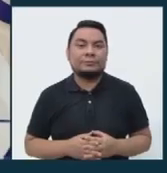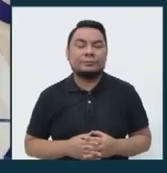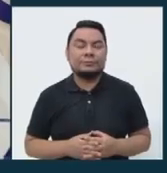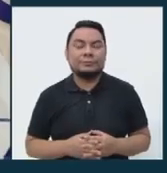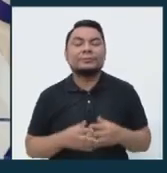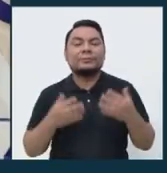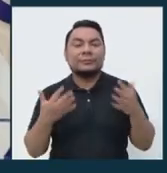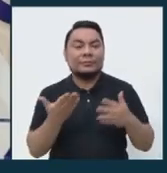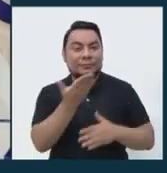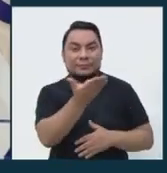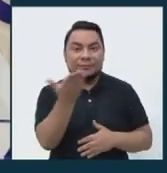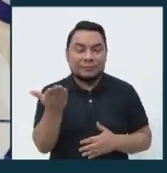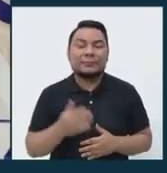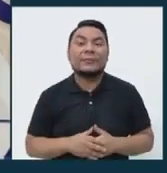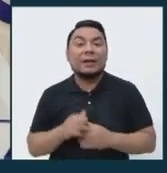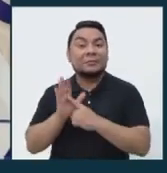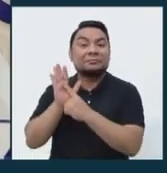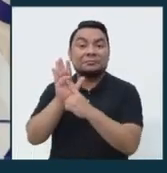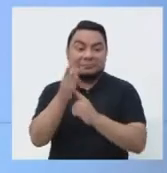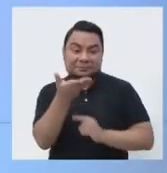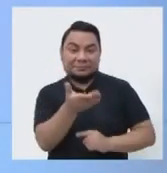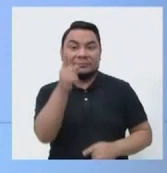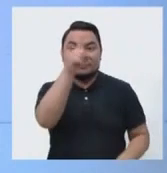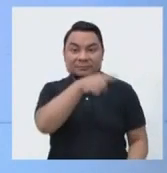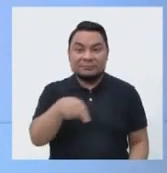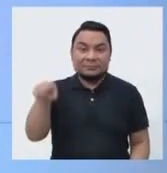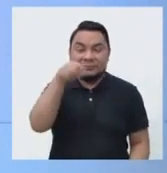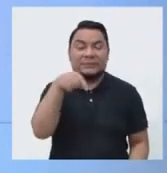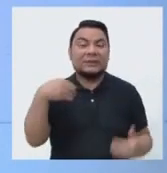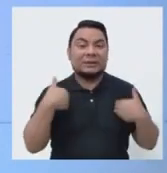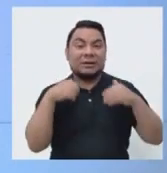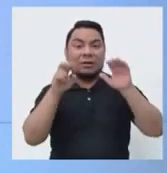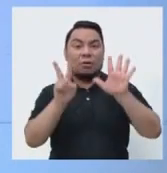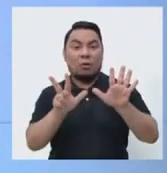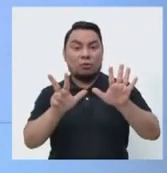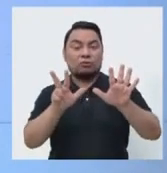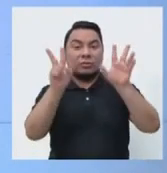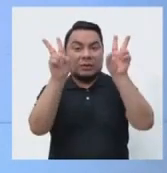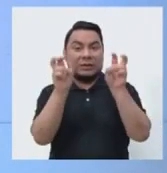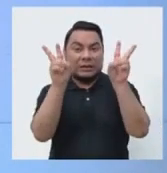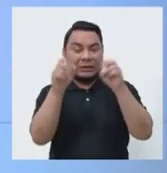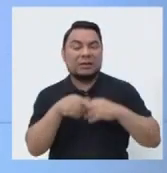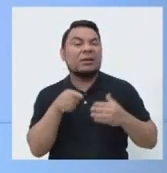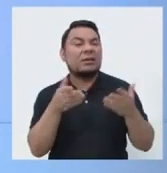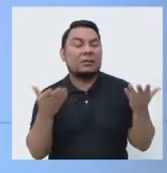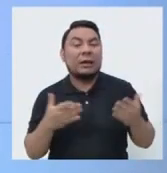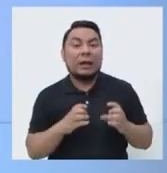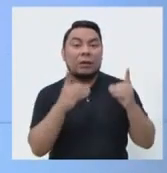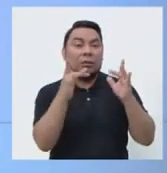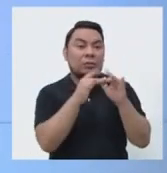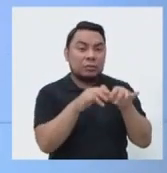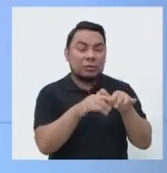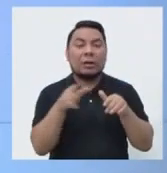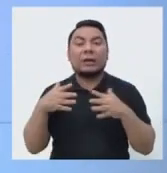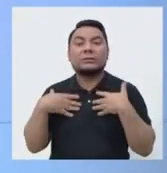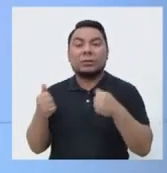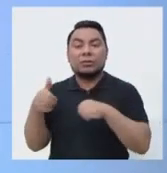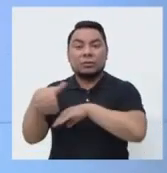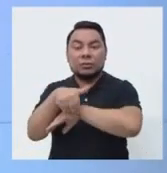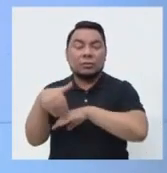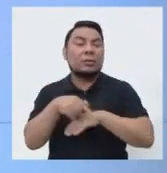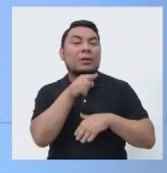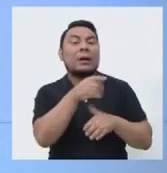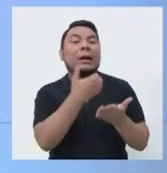Muy bien, señores candidatos, les presento a nuestra ruleta. Tiene ocho tajadas con los siguientes temas macro. Educación virtual, salud pública,